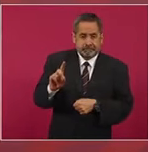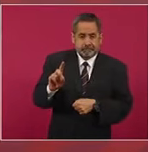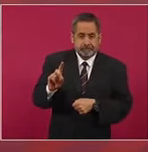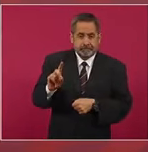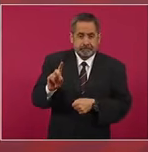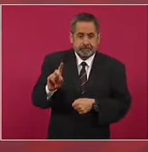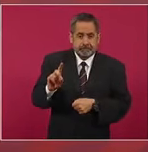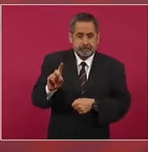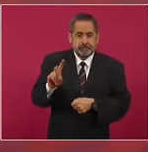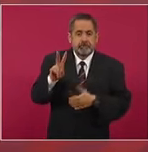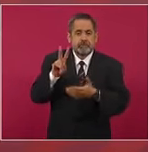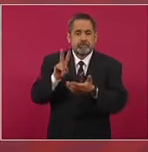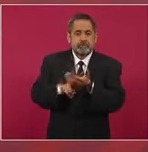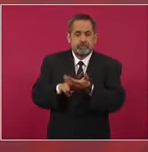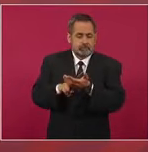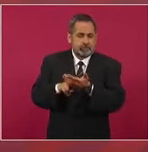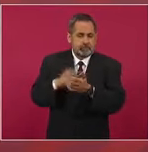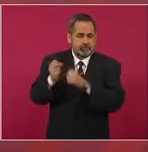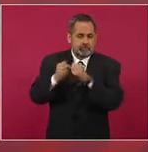del 2000,